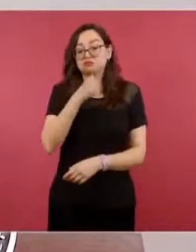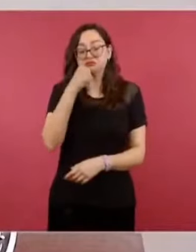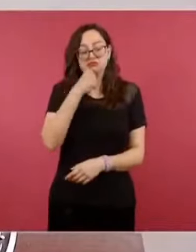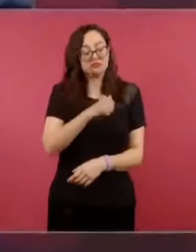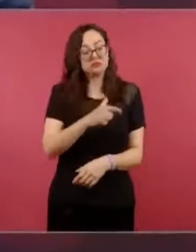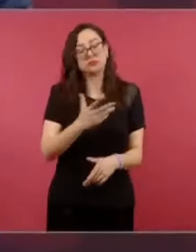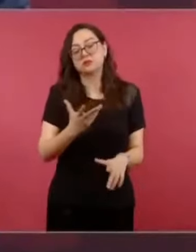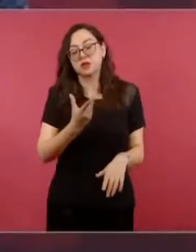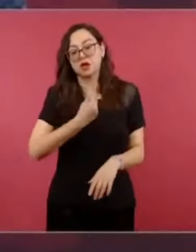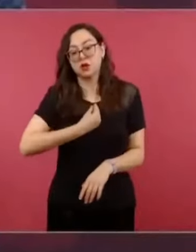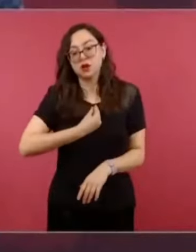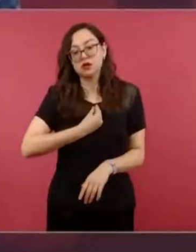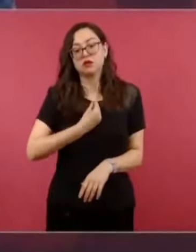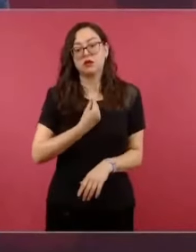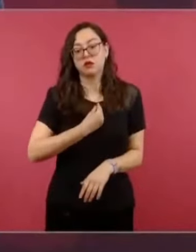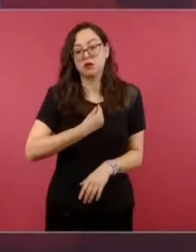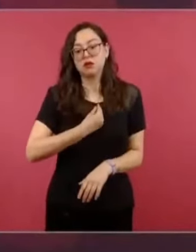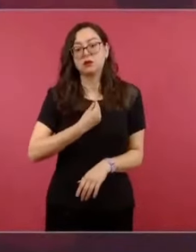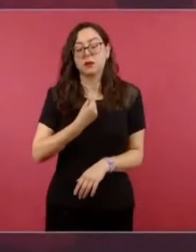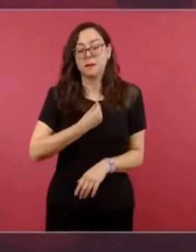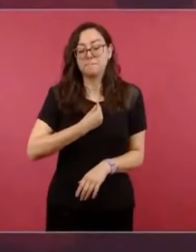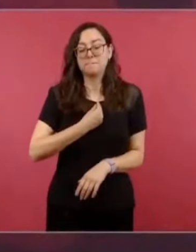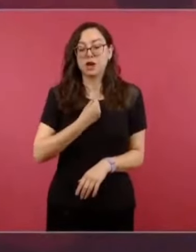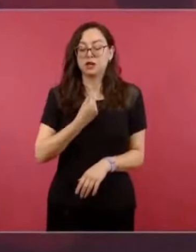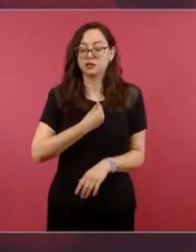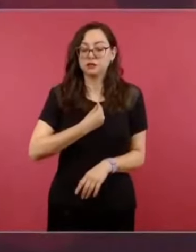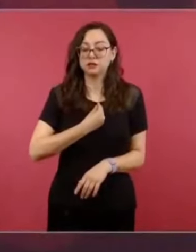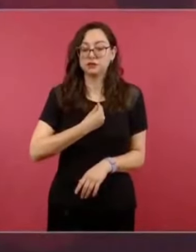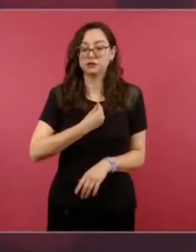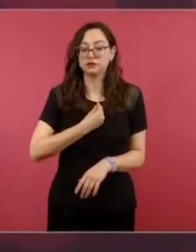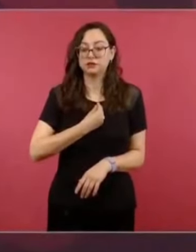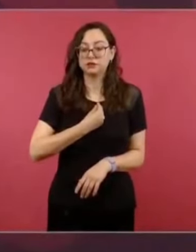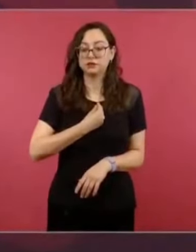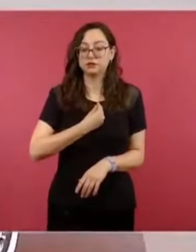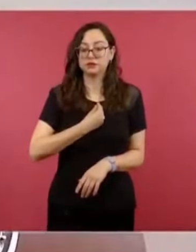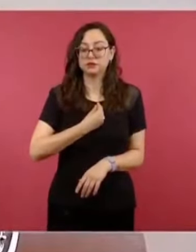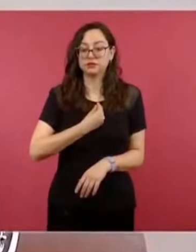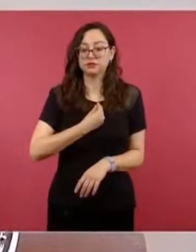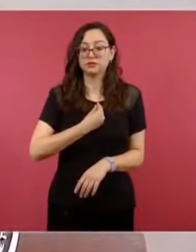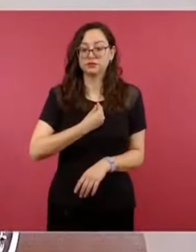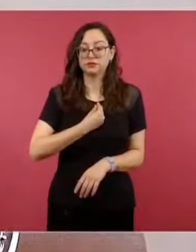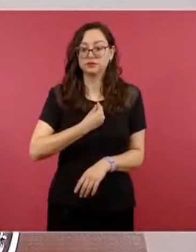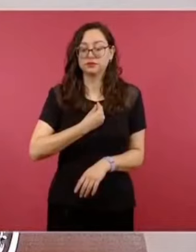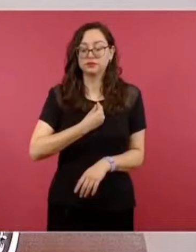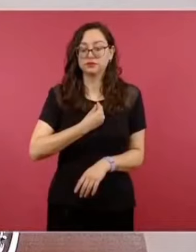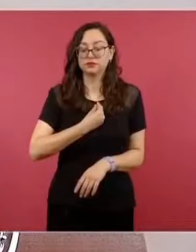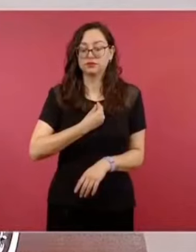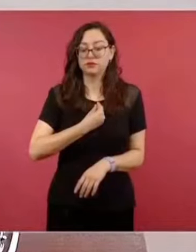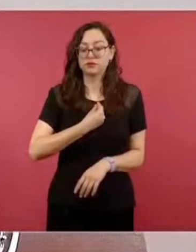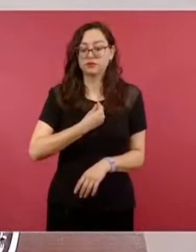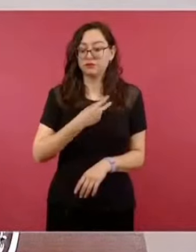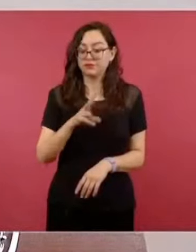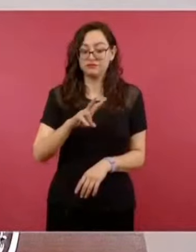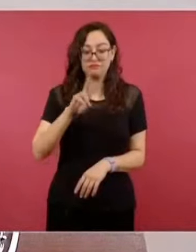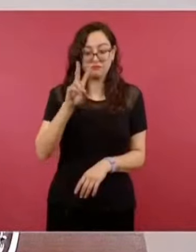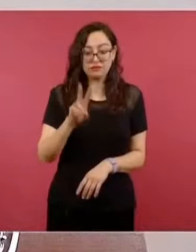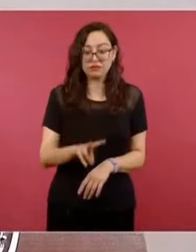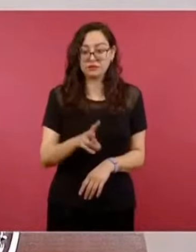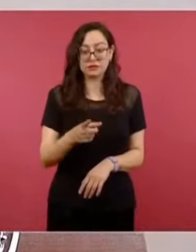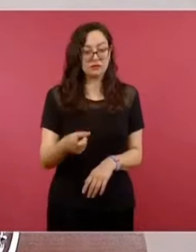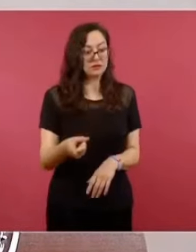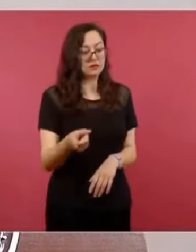muy